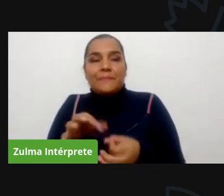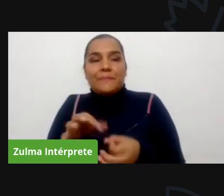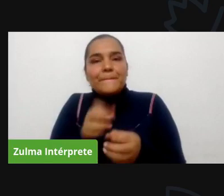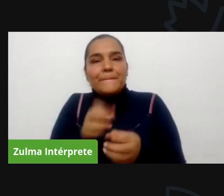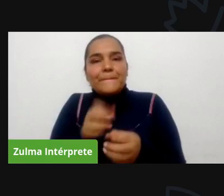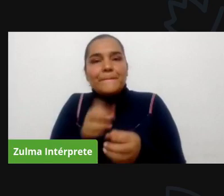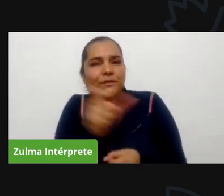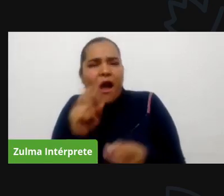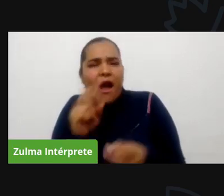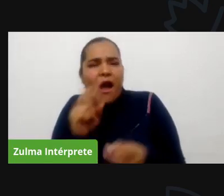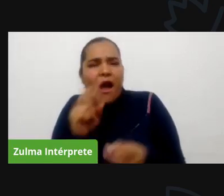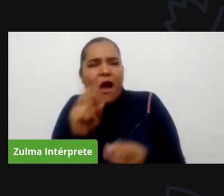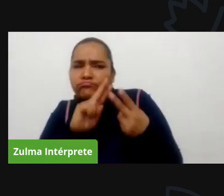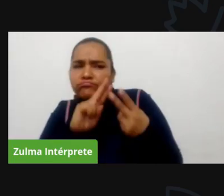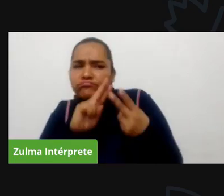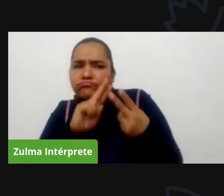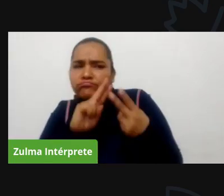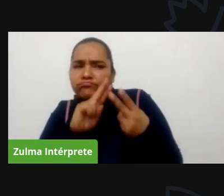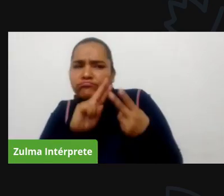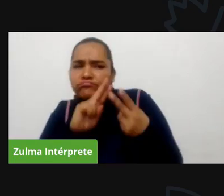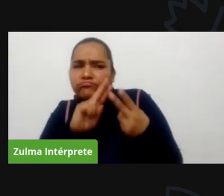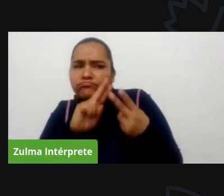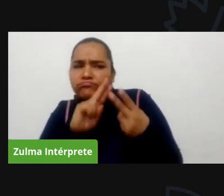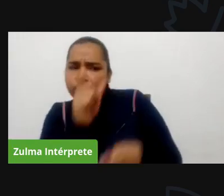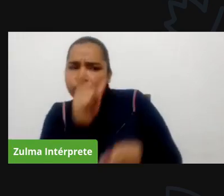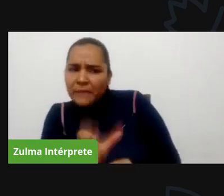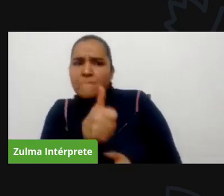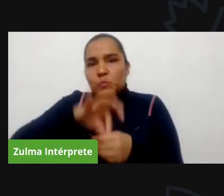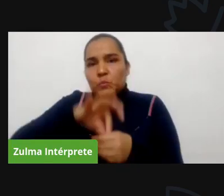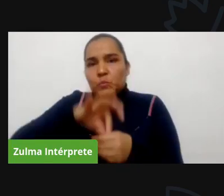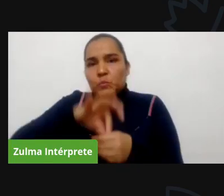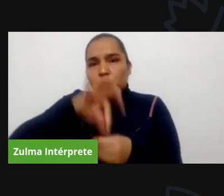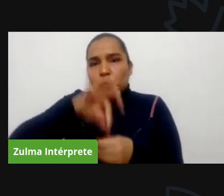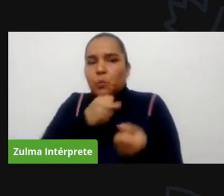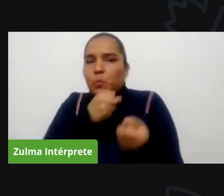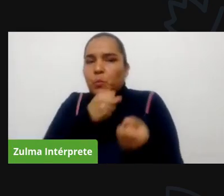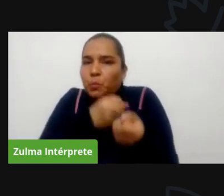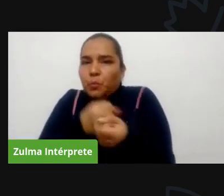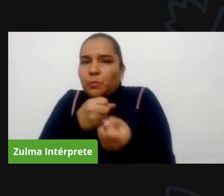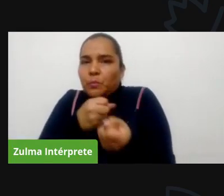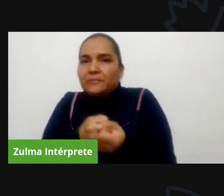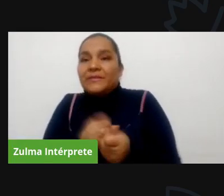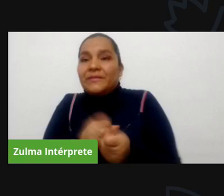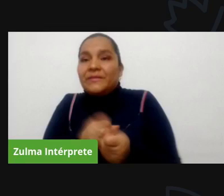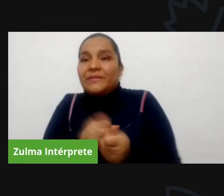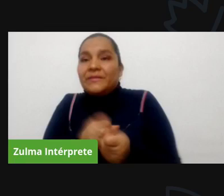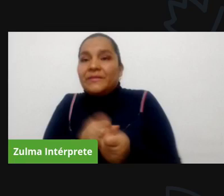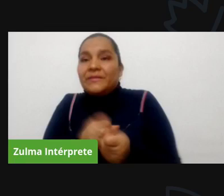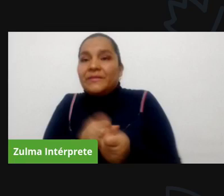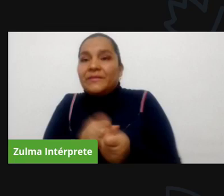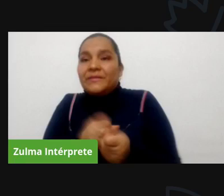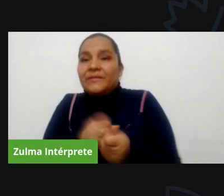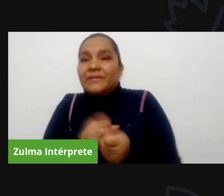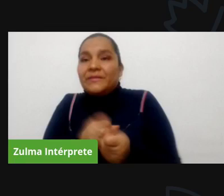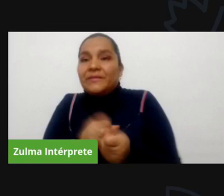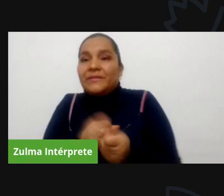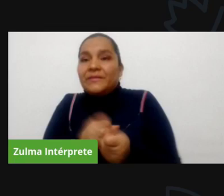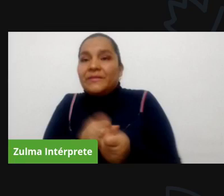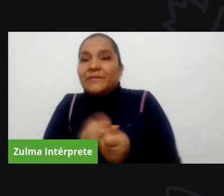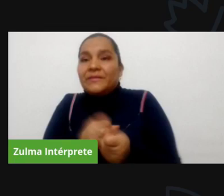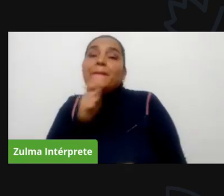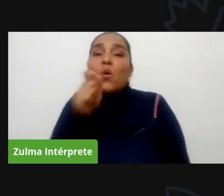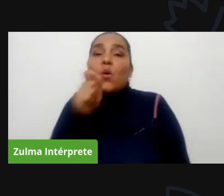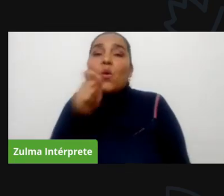alguien que tenga una pregunta si hay alguien que tenga un problema si hay alguien que considera que no está funcionando bien que se está distorsionando esa